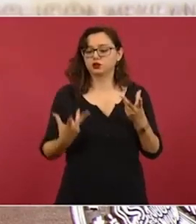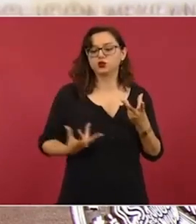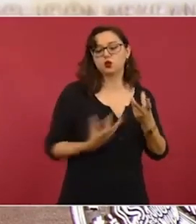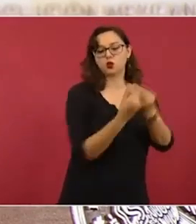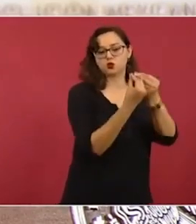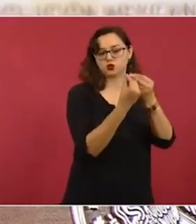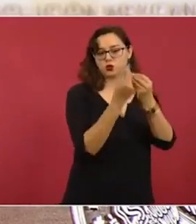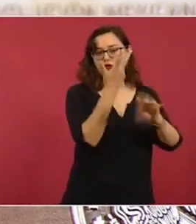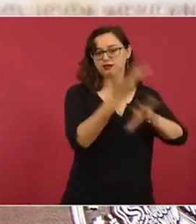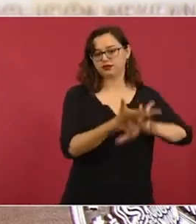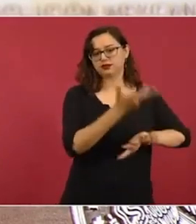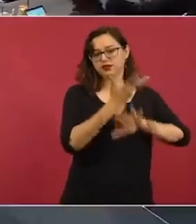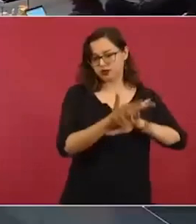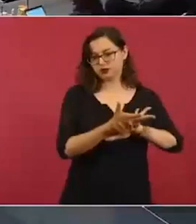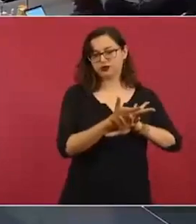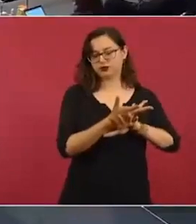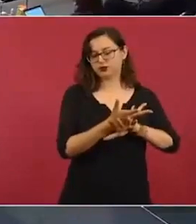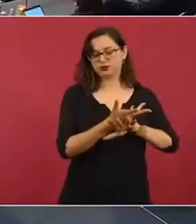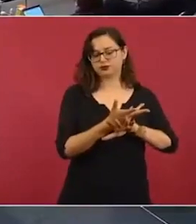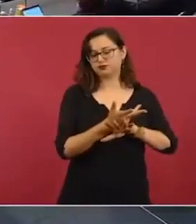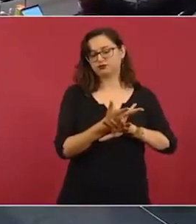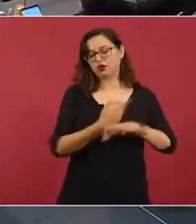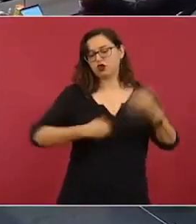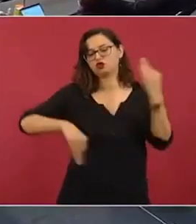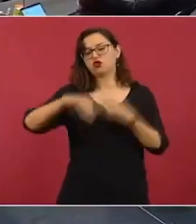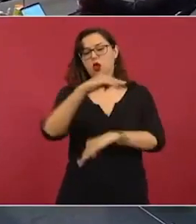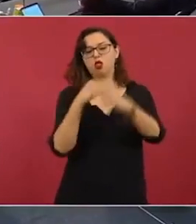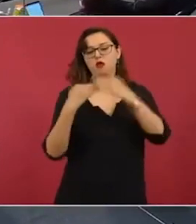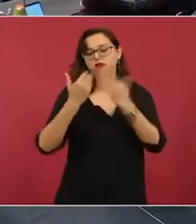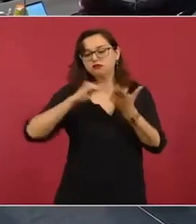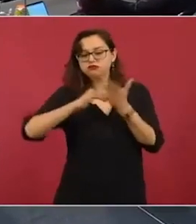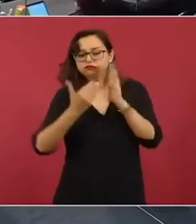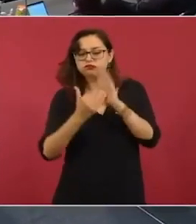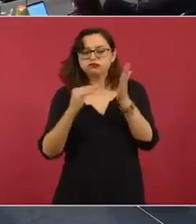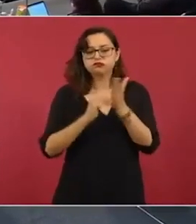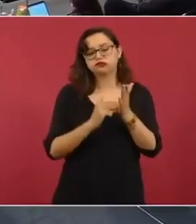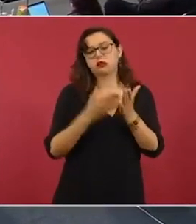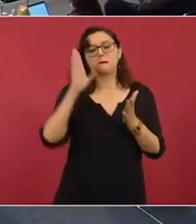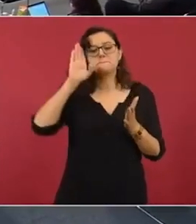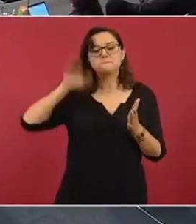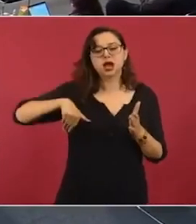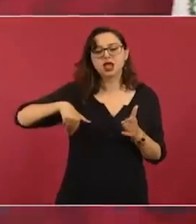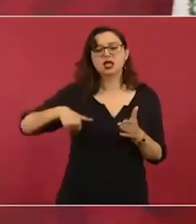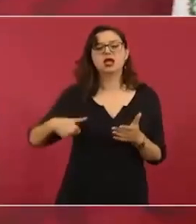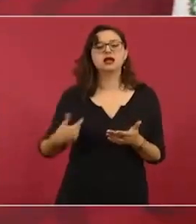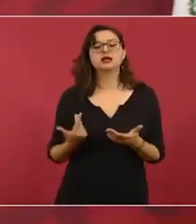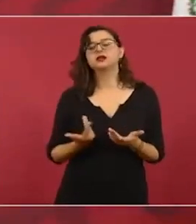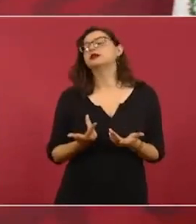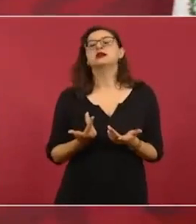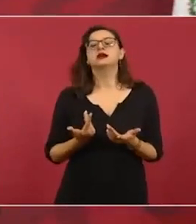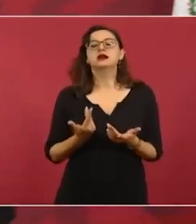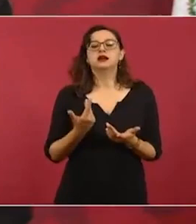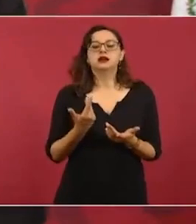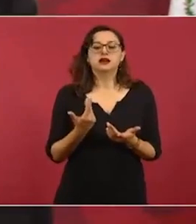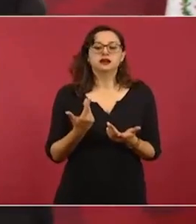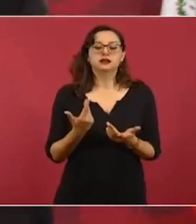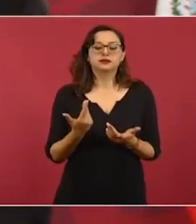a Estados Unidos. Entonces, tan es así que